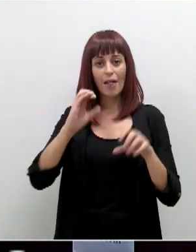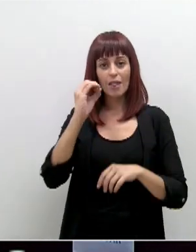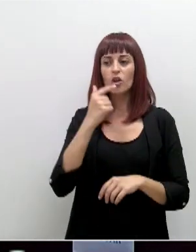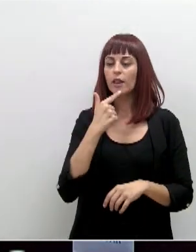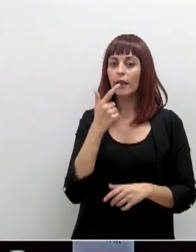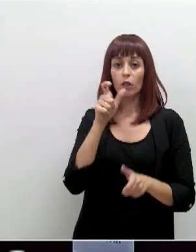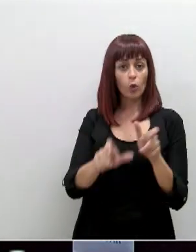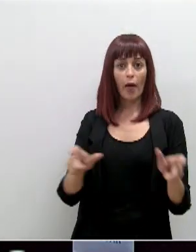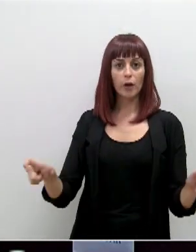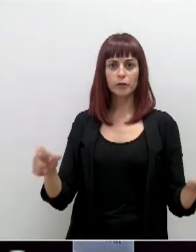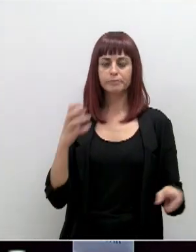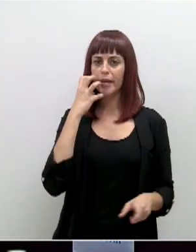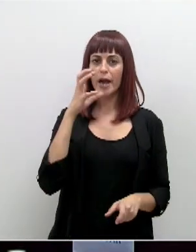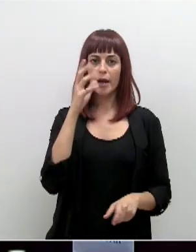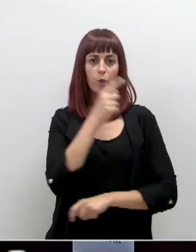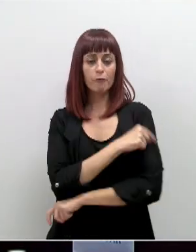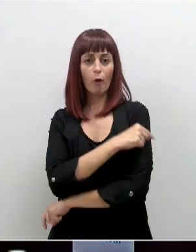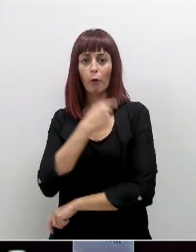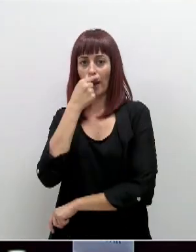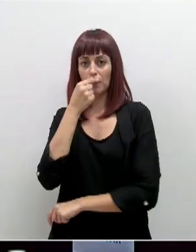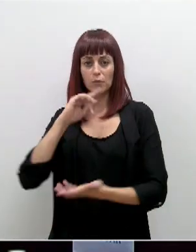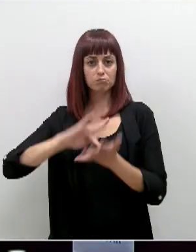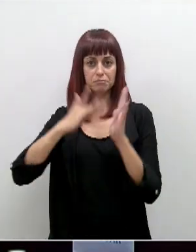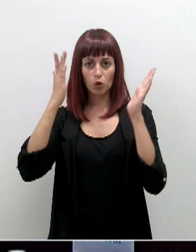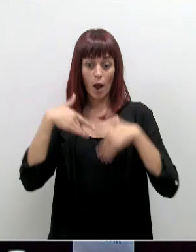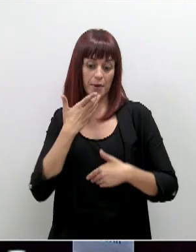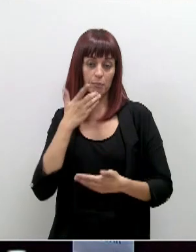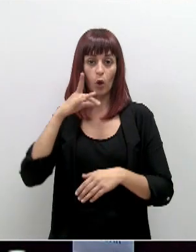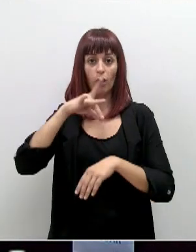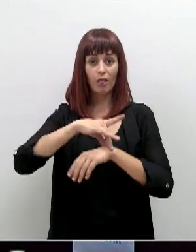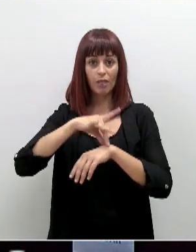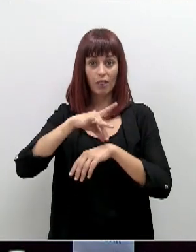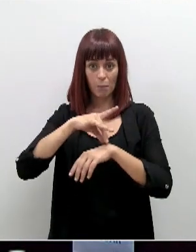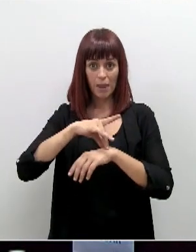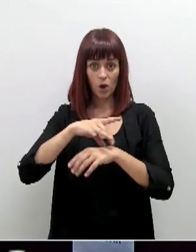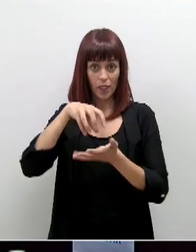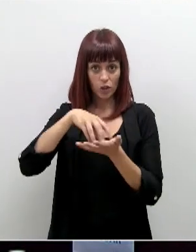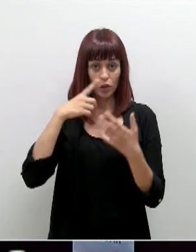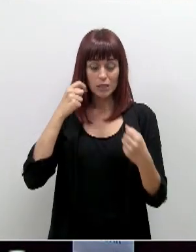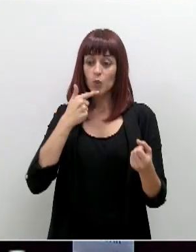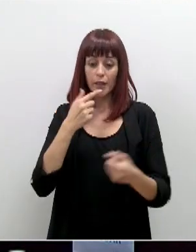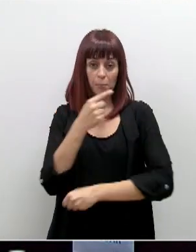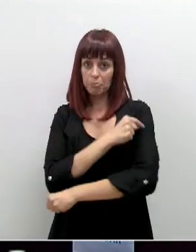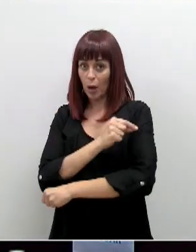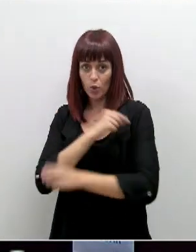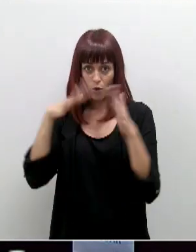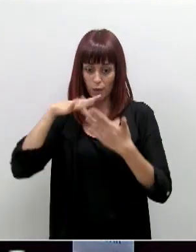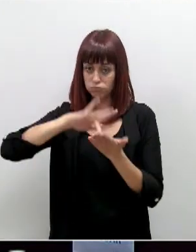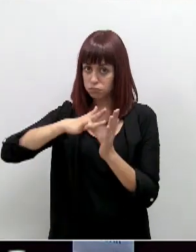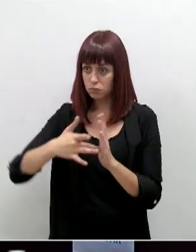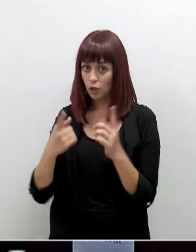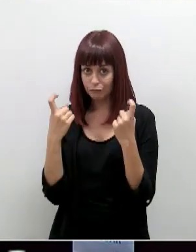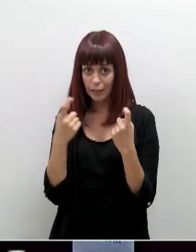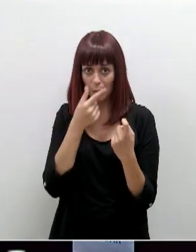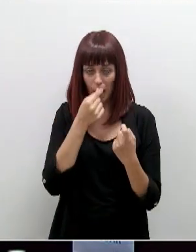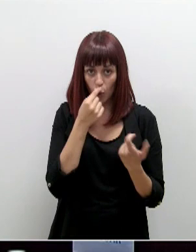dicen, de ciudadanos por falta de vacunas contra la gripe. Hay centros de salud que están anulando citas por falta de dosis. La pregunta es si faltan vacunas de